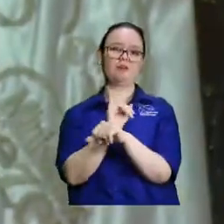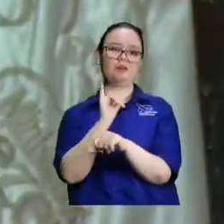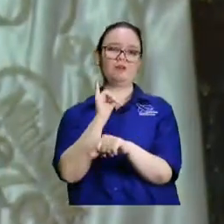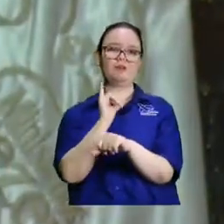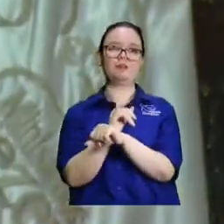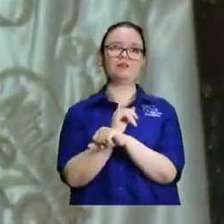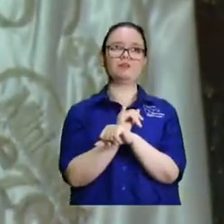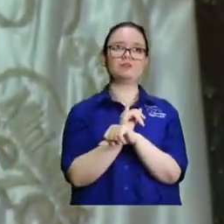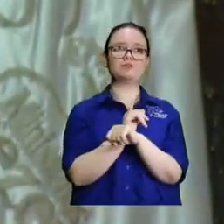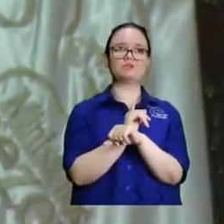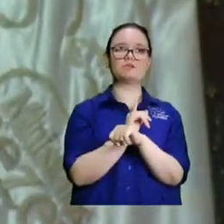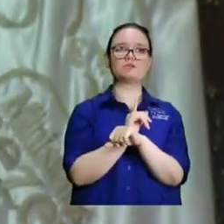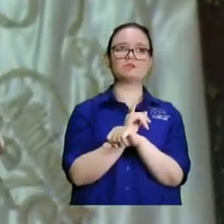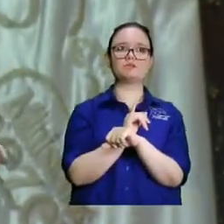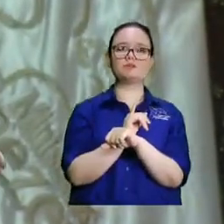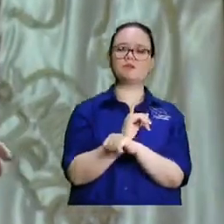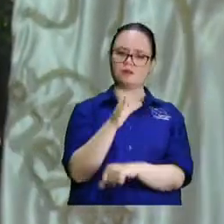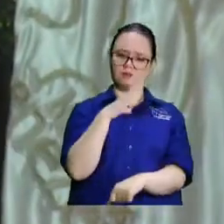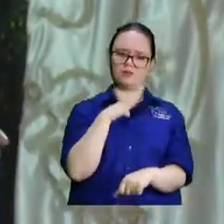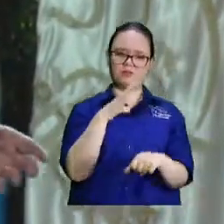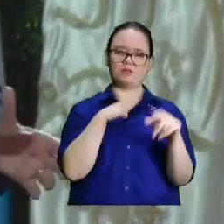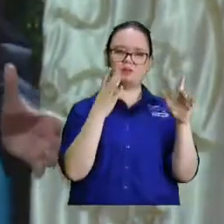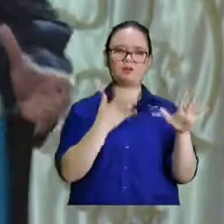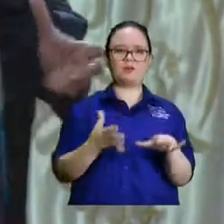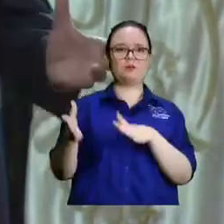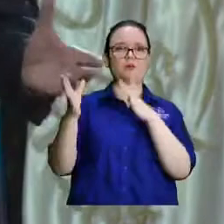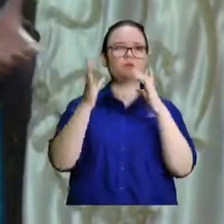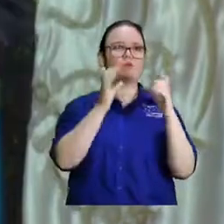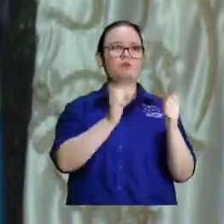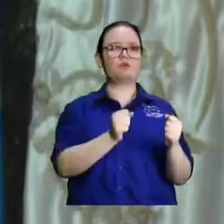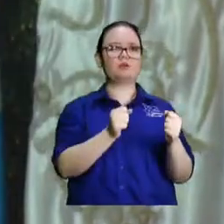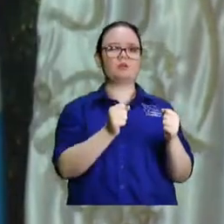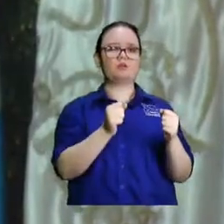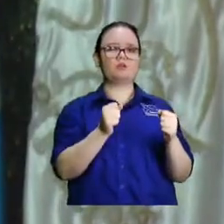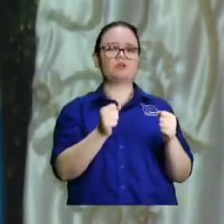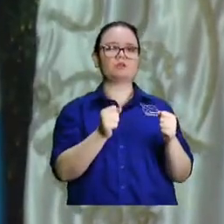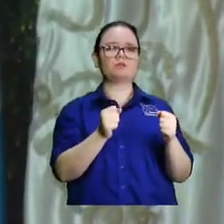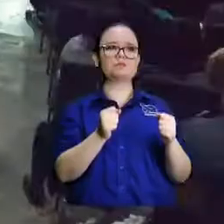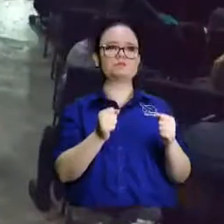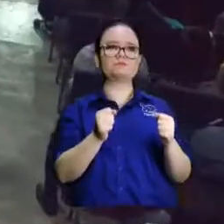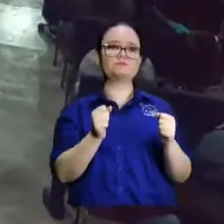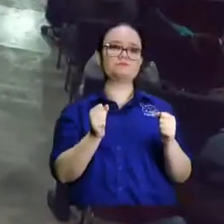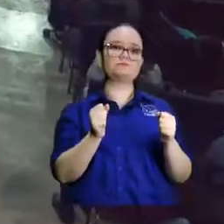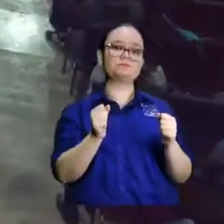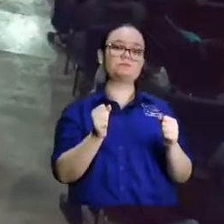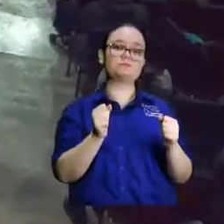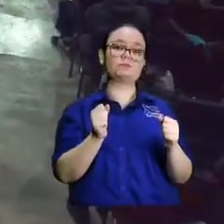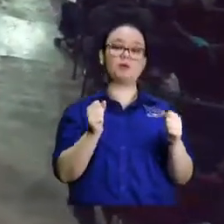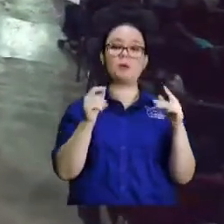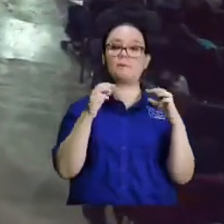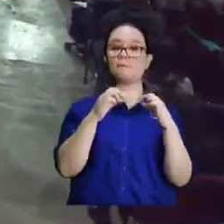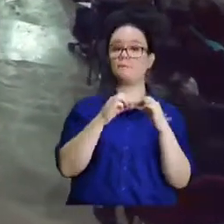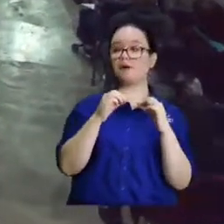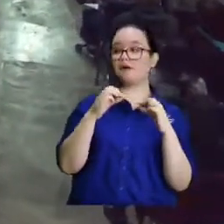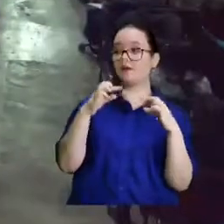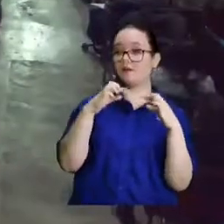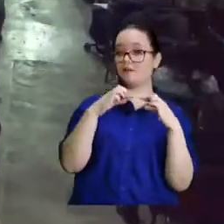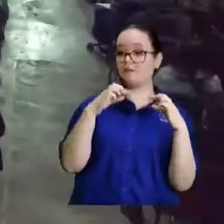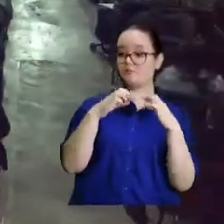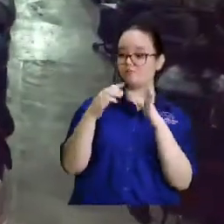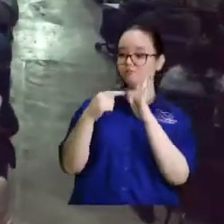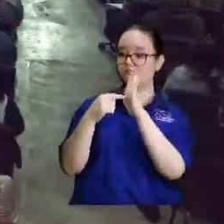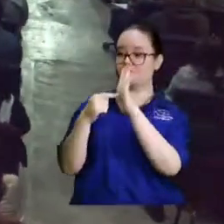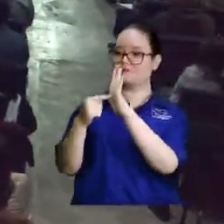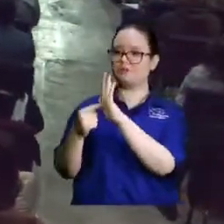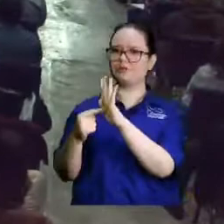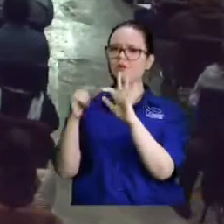a la iglesia y tener ese poder de decir ya cuando se levantó mire Pablo entregó a Satanás a 3 en mi